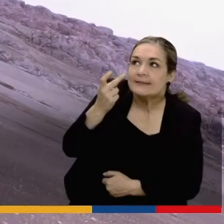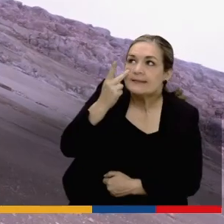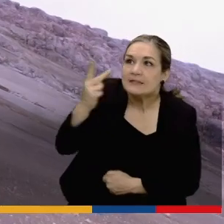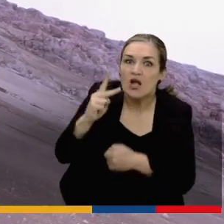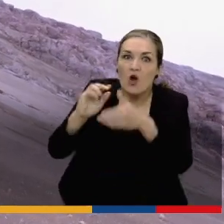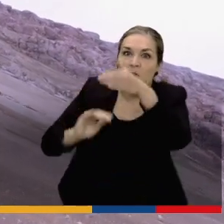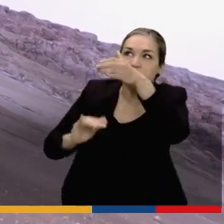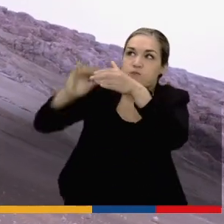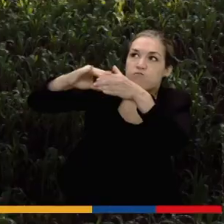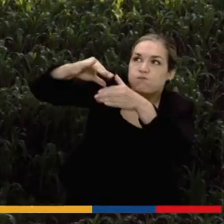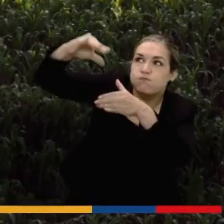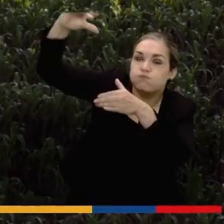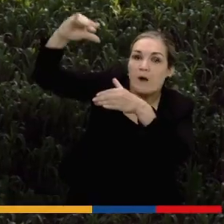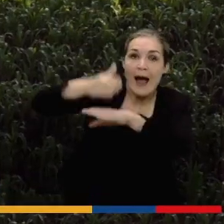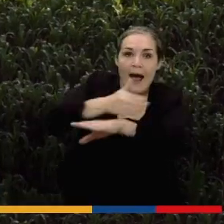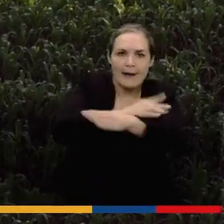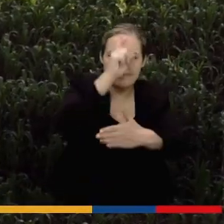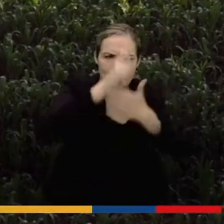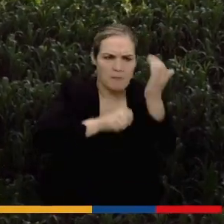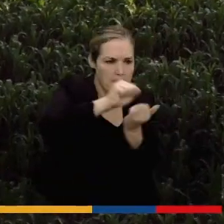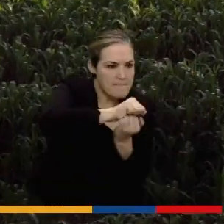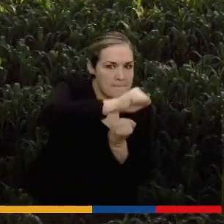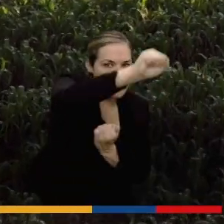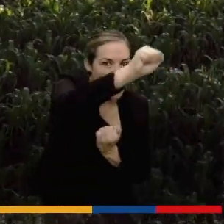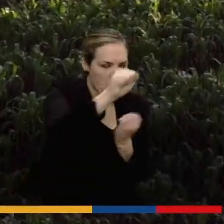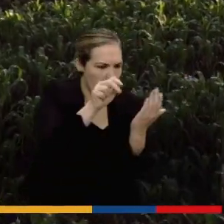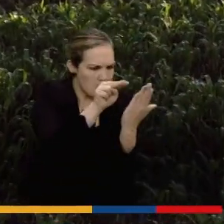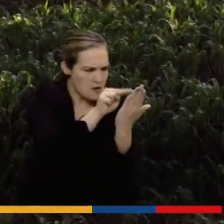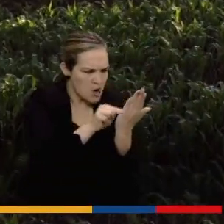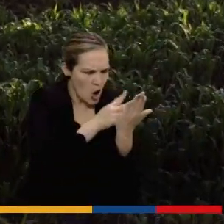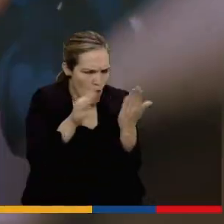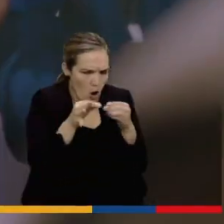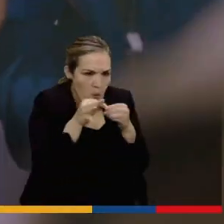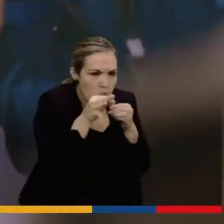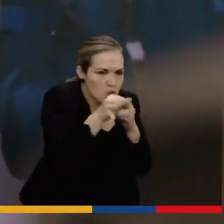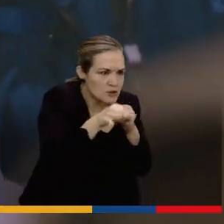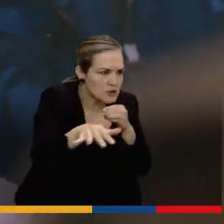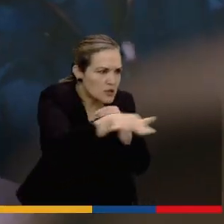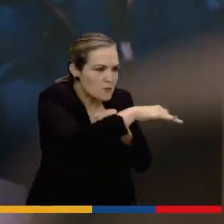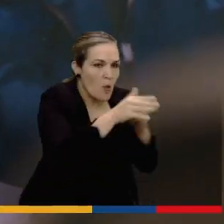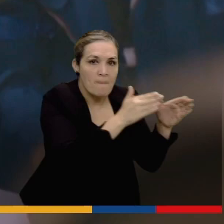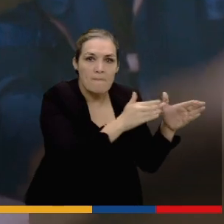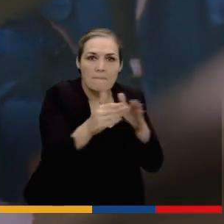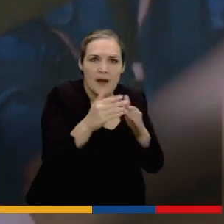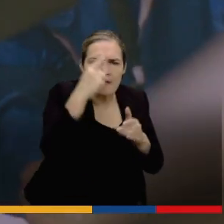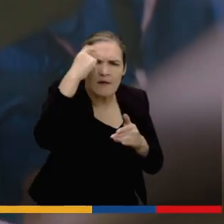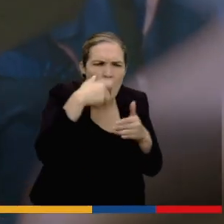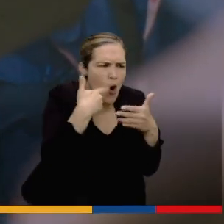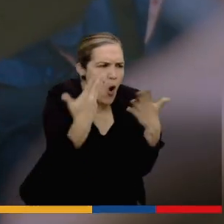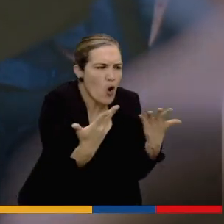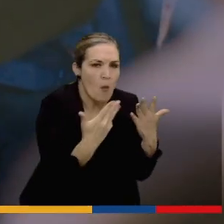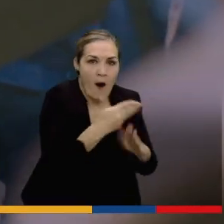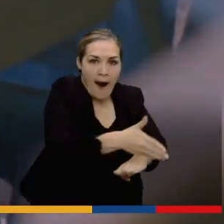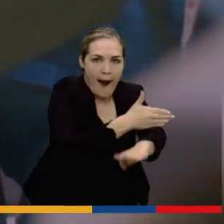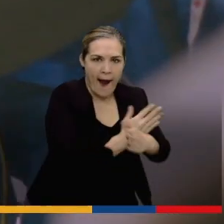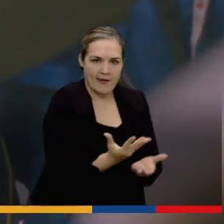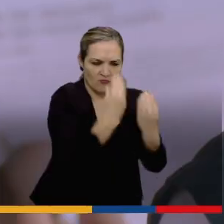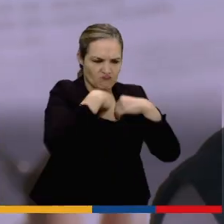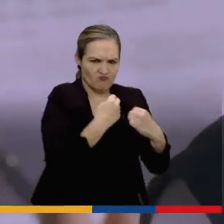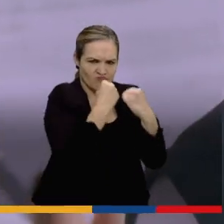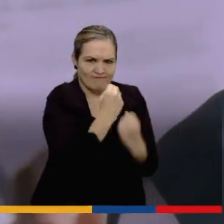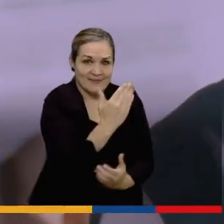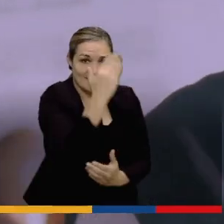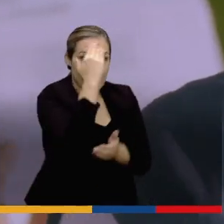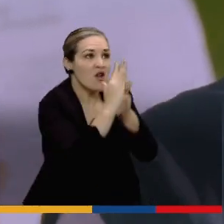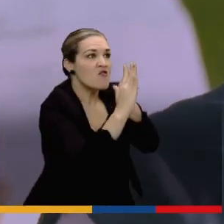actividad. Busca los mapas de amenaza y ubica tu municipio. Consulta el plan de gestión del riesgo y la estrategia de respuesta a emergencias e